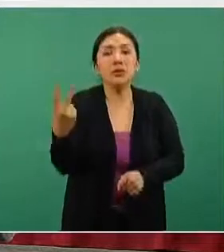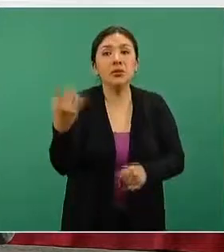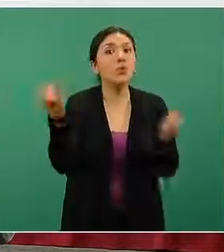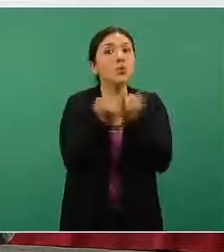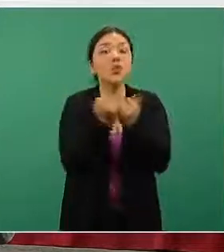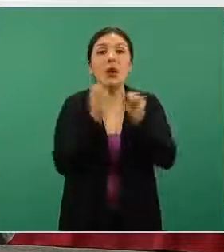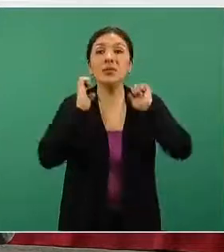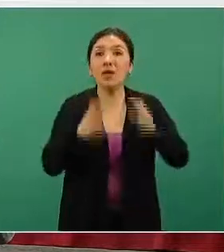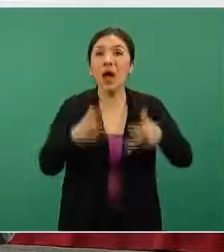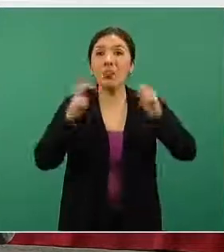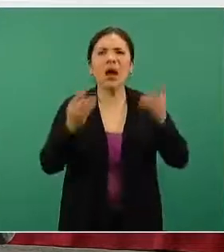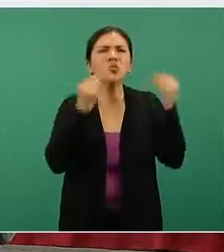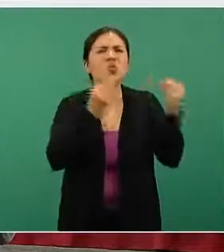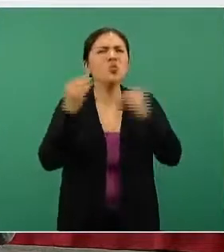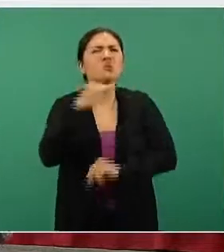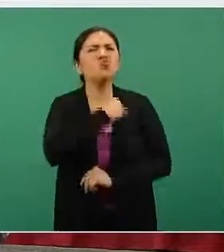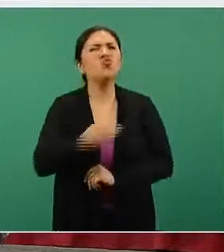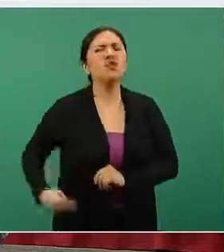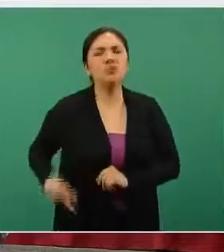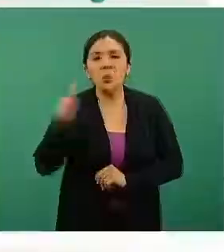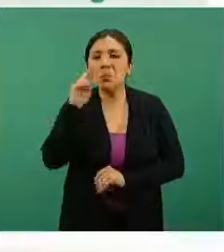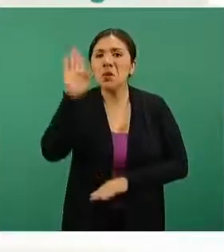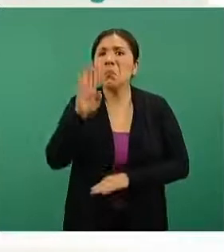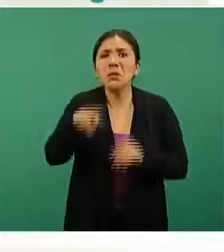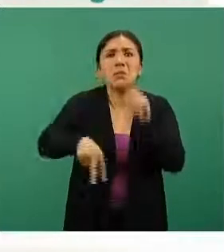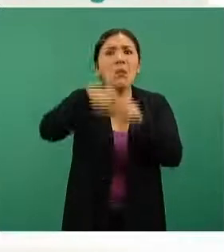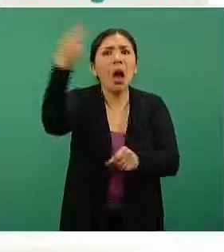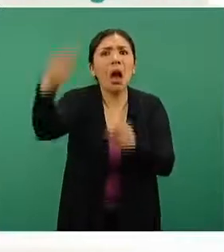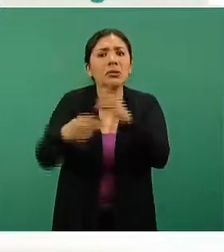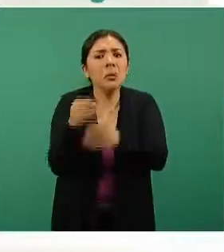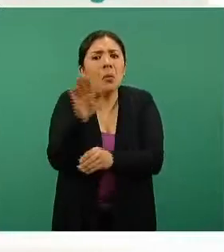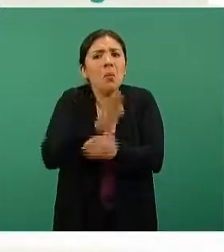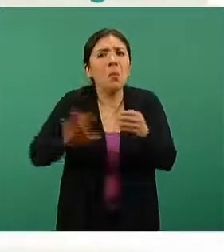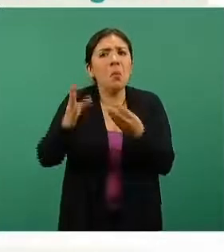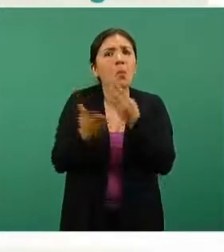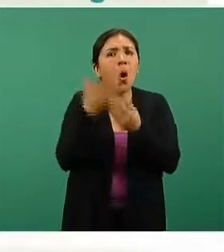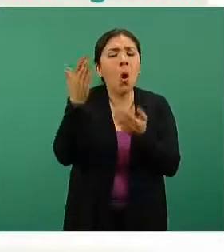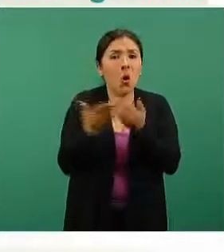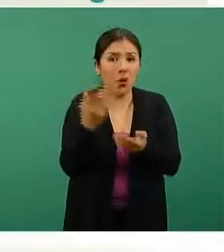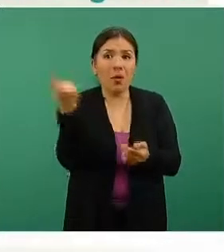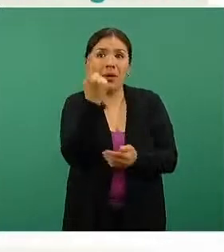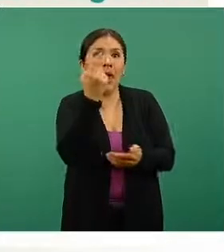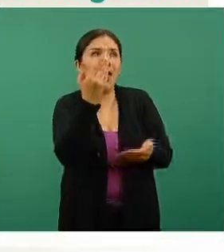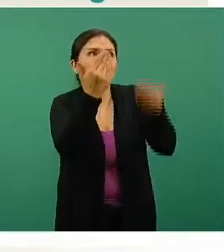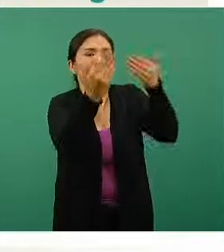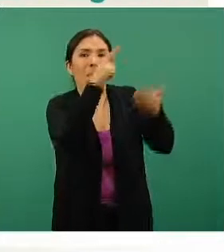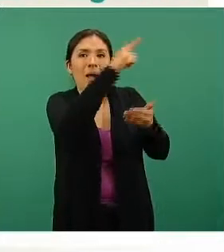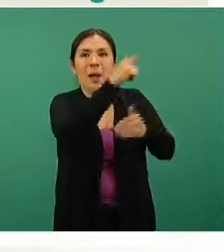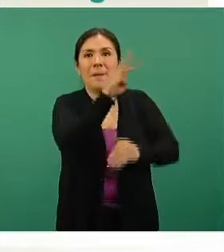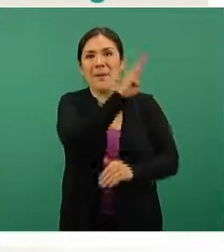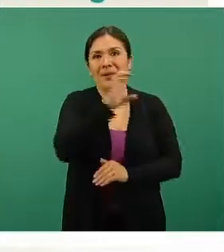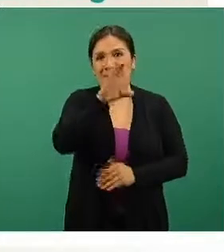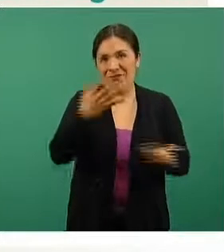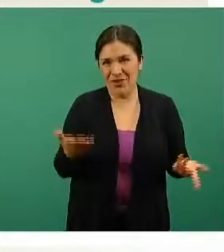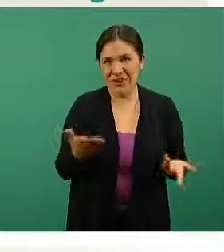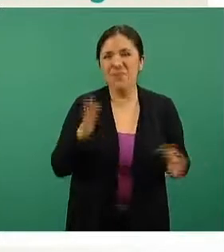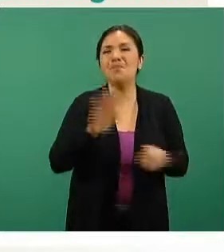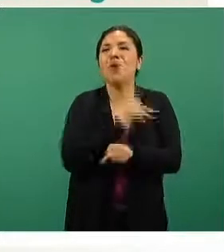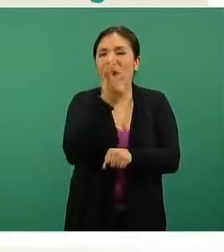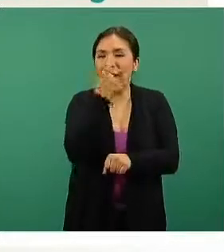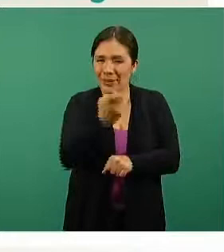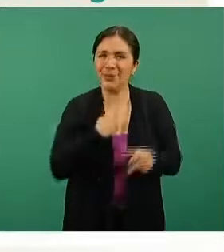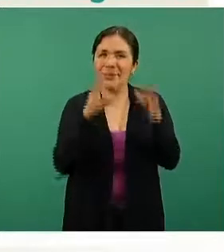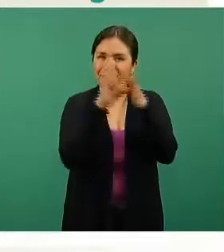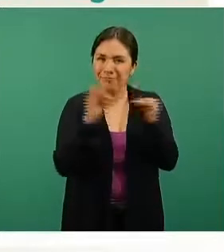tiene también una gran cantidad de municipios y parece como casi sin cobertura, cuando se compara con Baja California. La explicación es esa. La